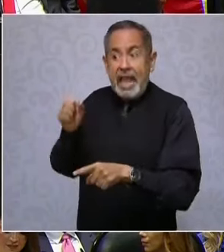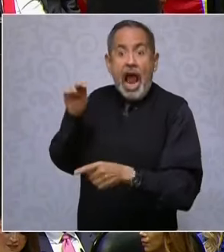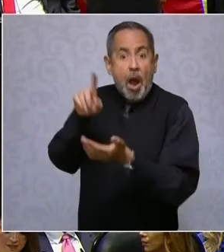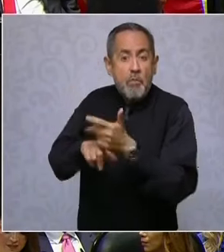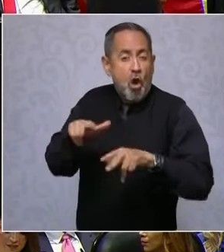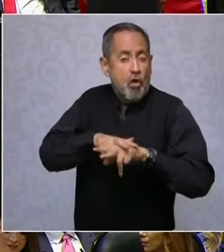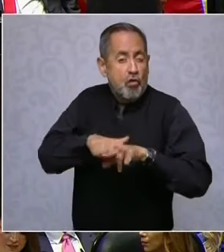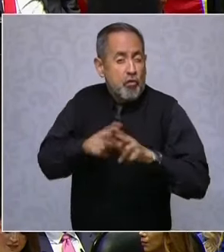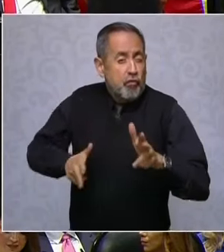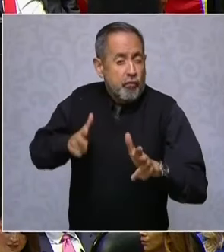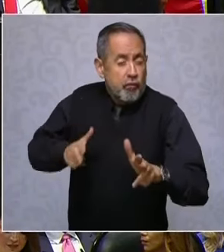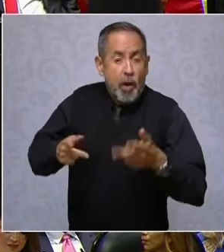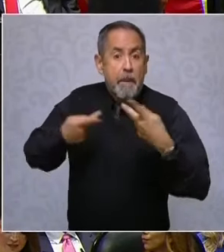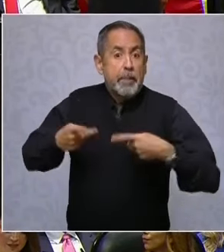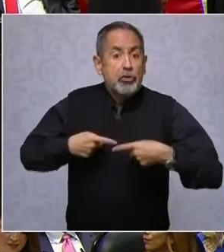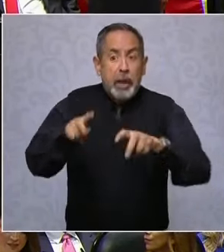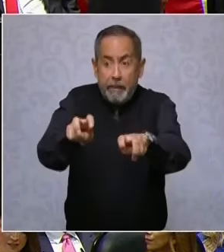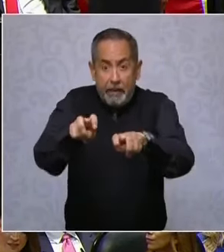Trenes de Pasajeros.